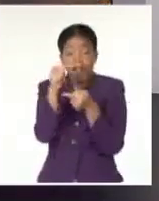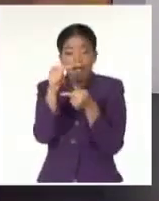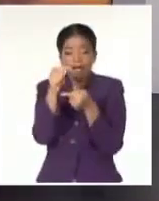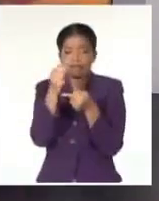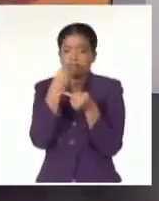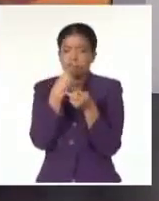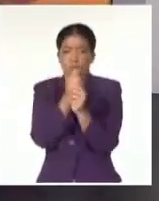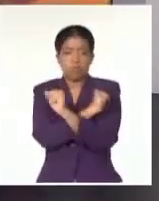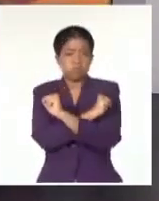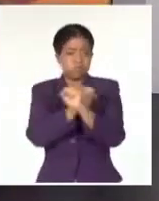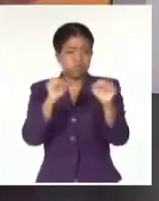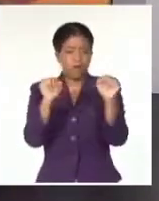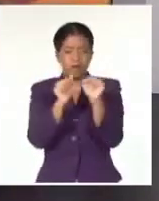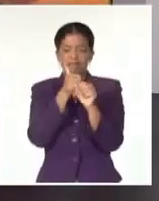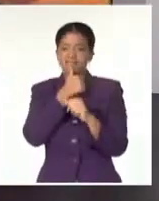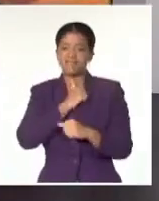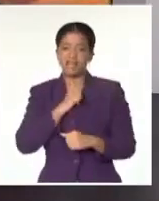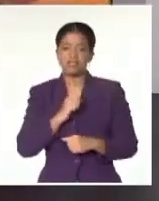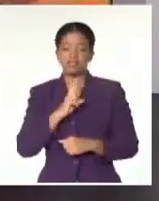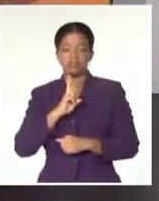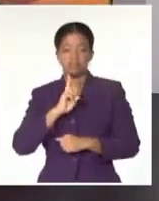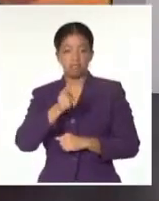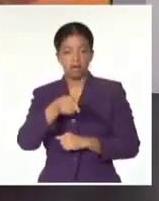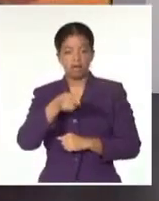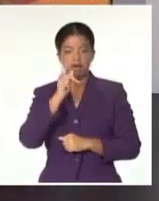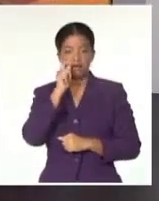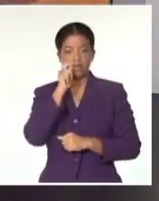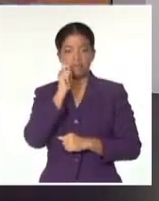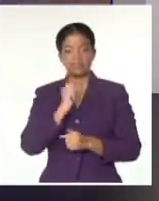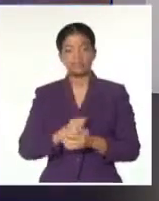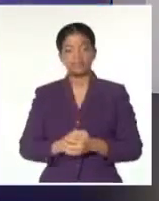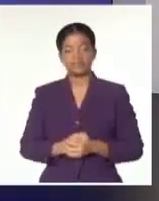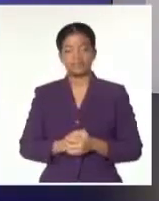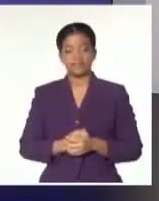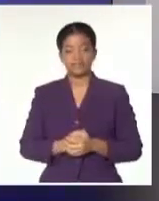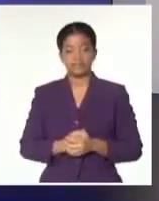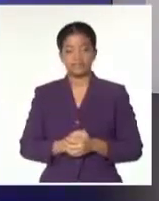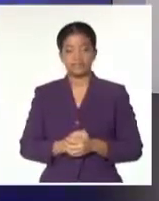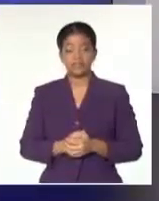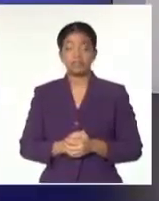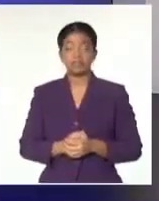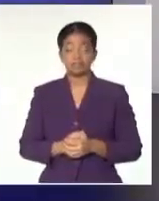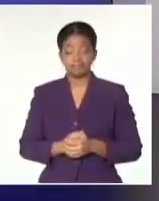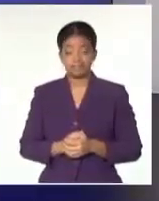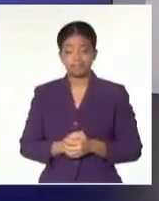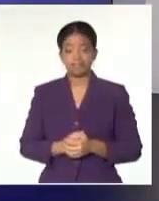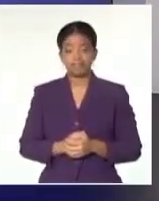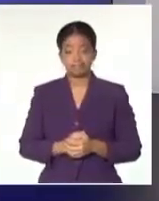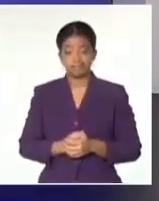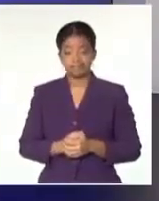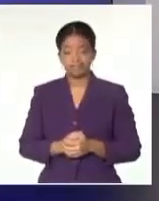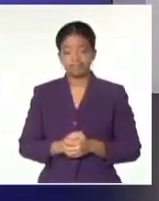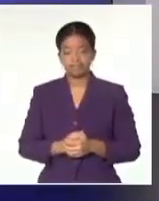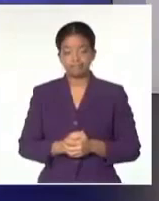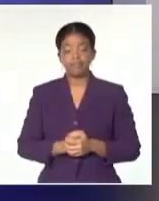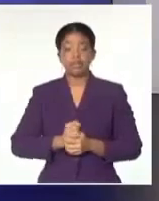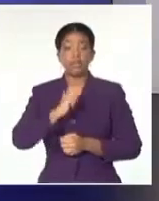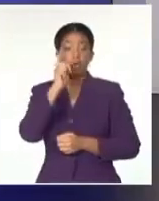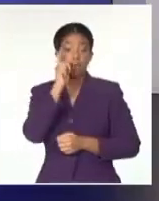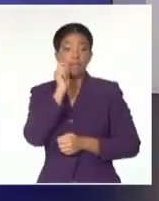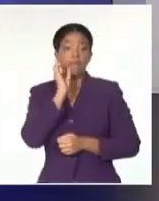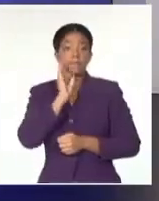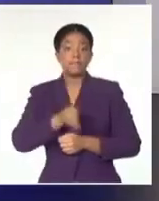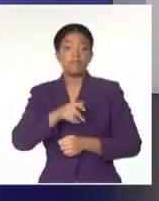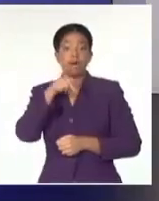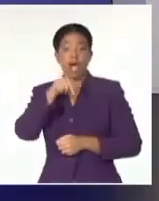Tropicana. Así orientó Magriñá desde Miami. Sí, este hombre es el mismo que ahora está